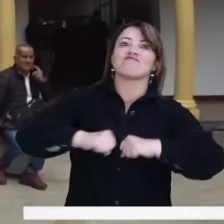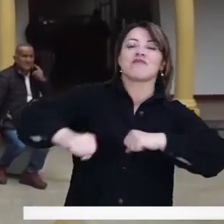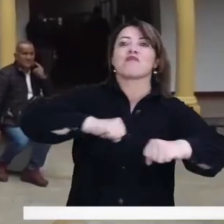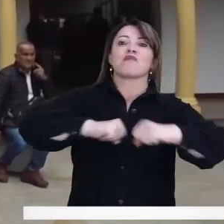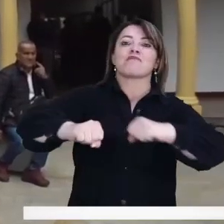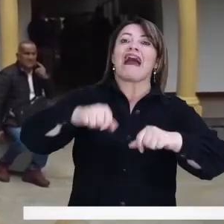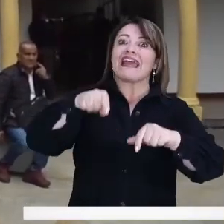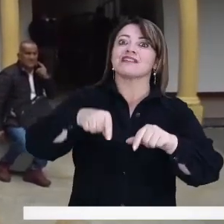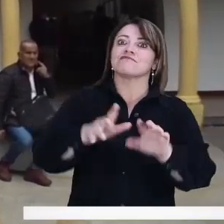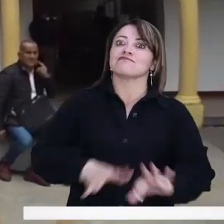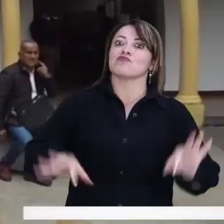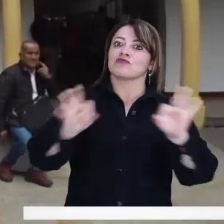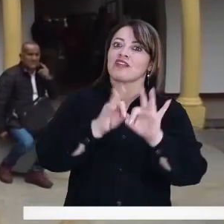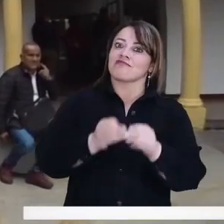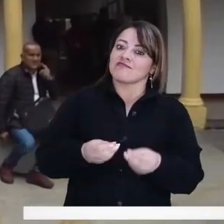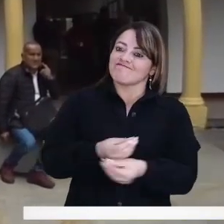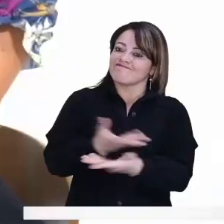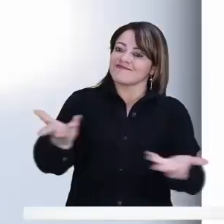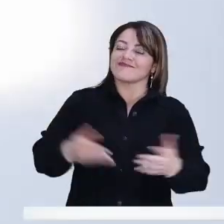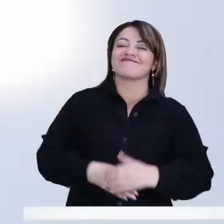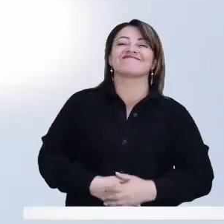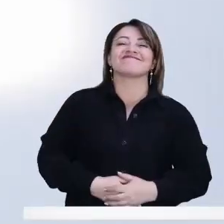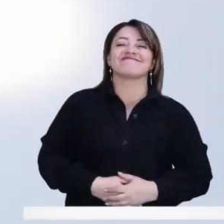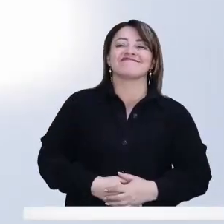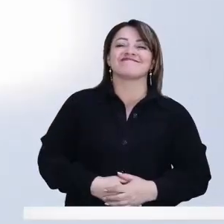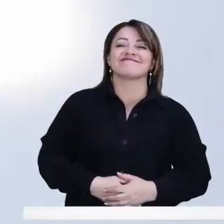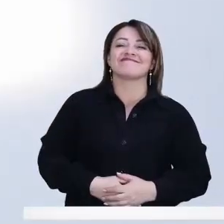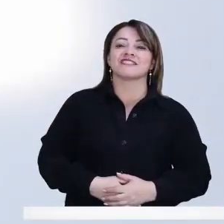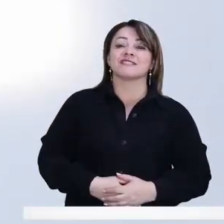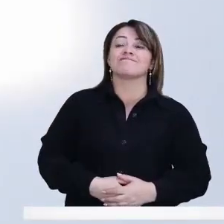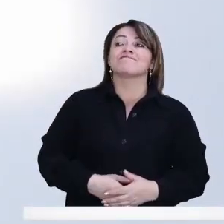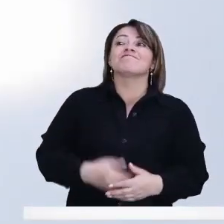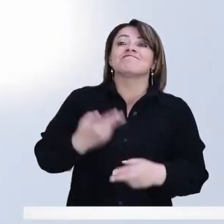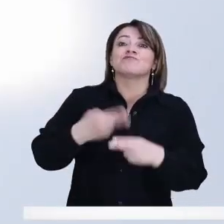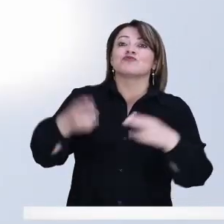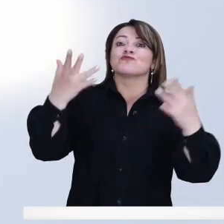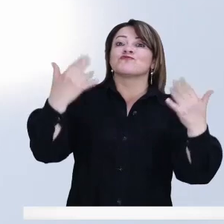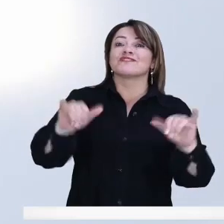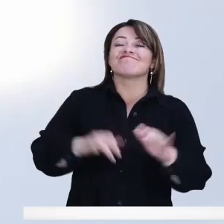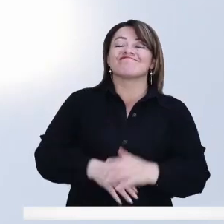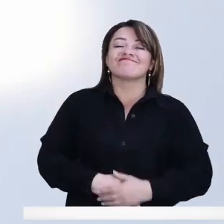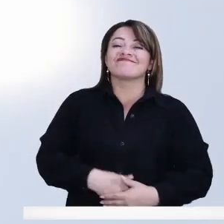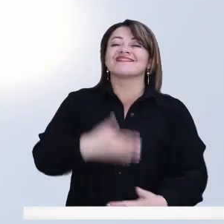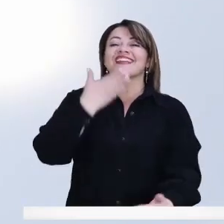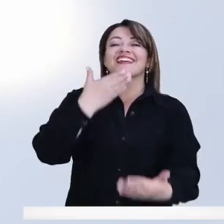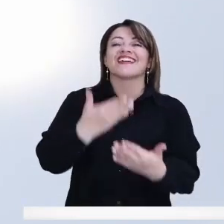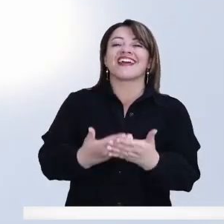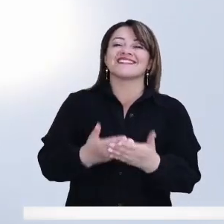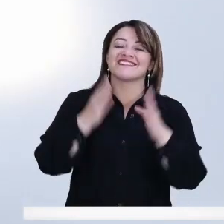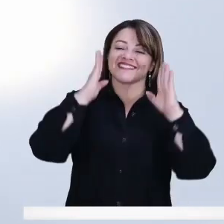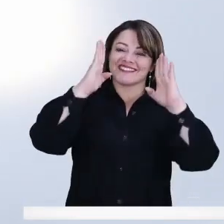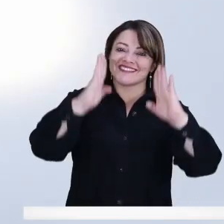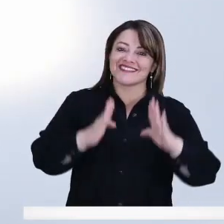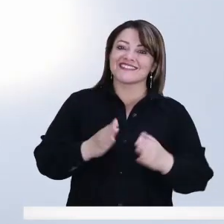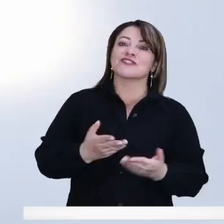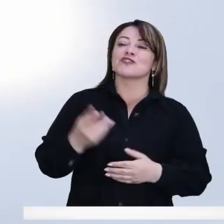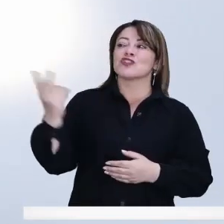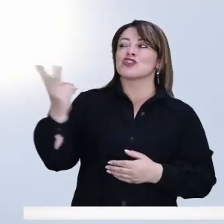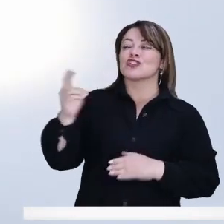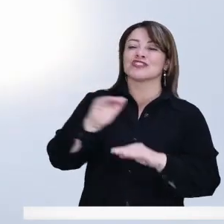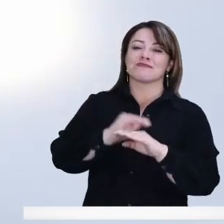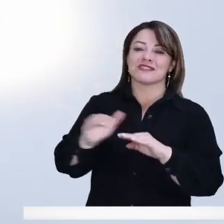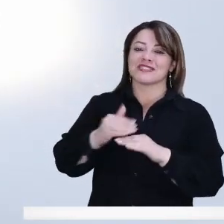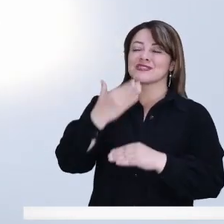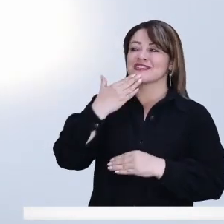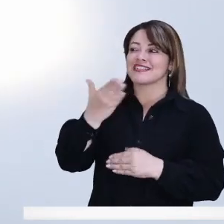edad se inicie en el tema del deporte. Y vamos llegando al final de este capítulo, gracias a ustedes por habernos acompañado y por supuesto